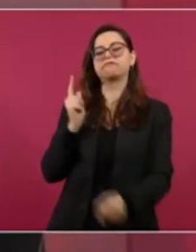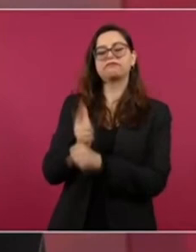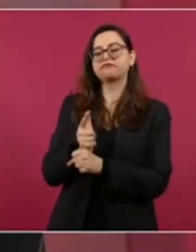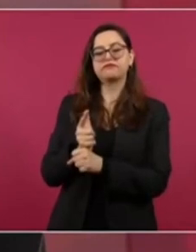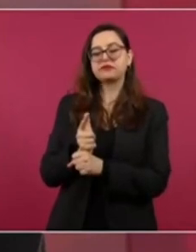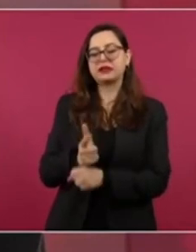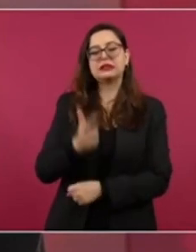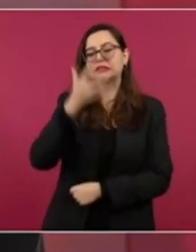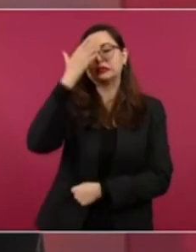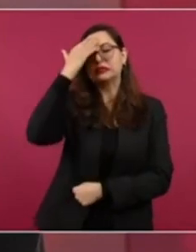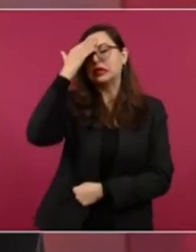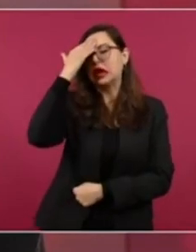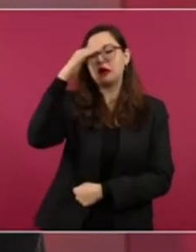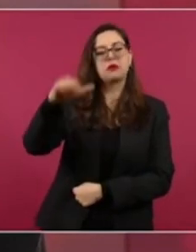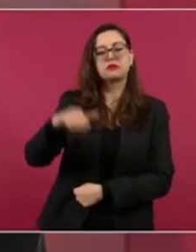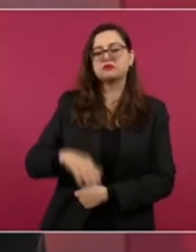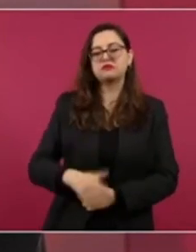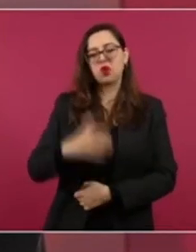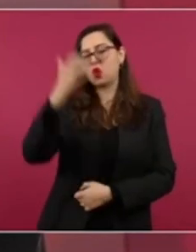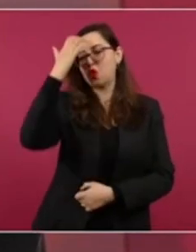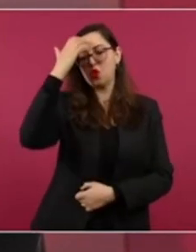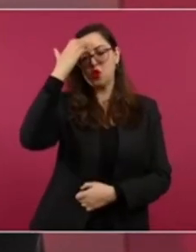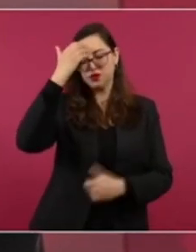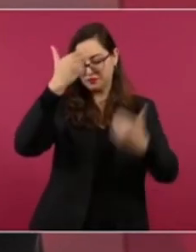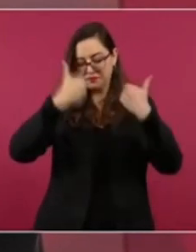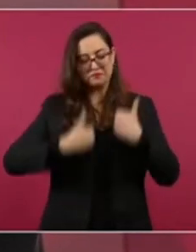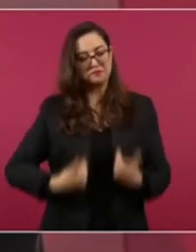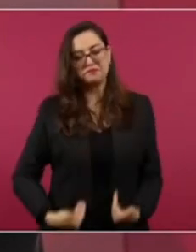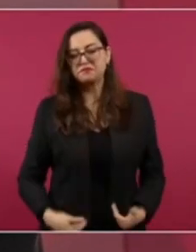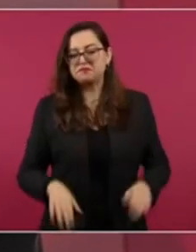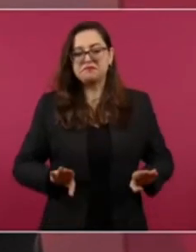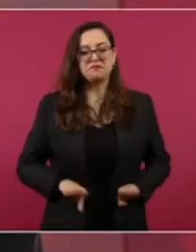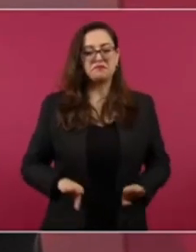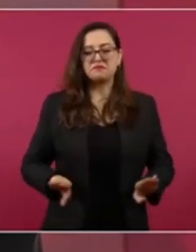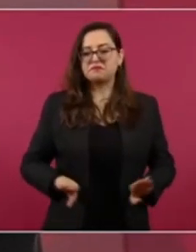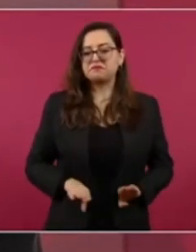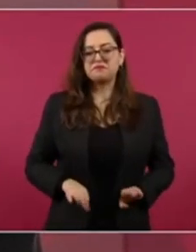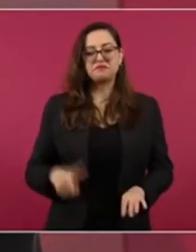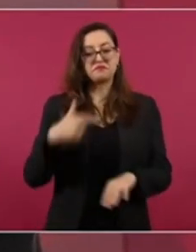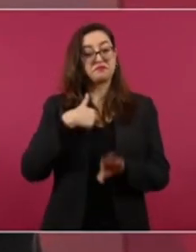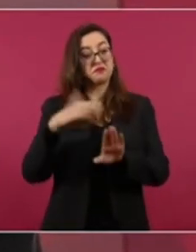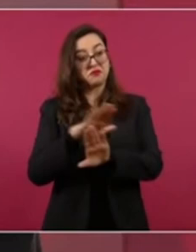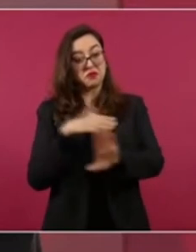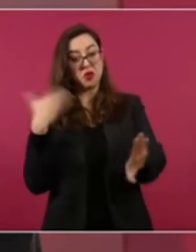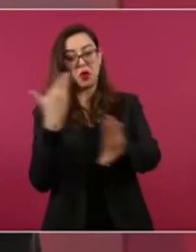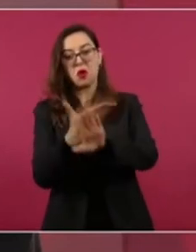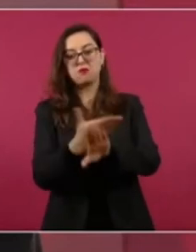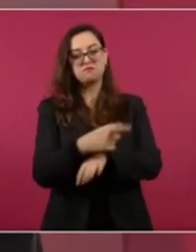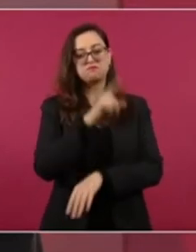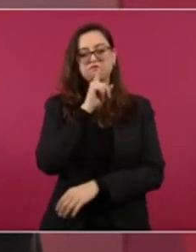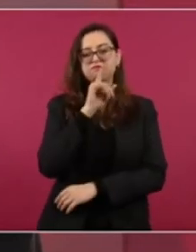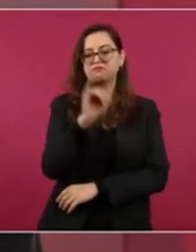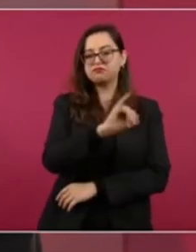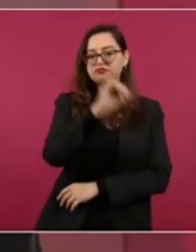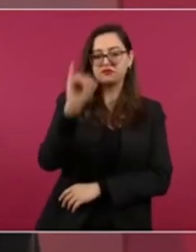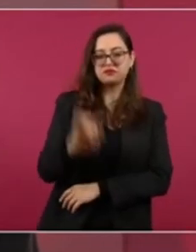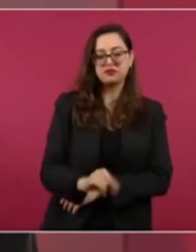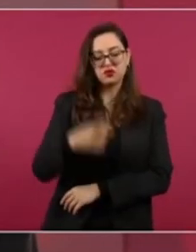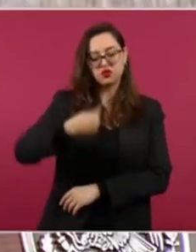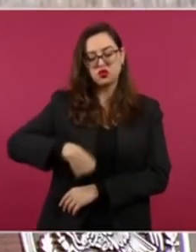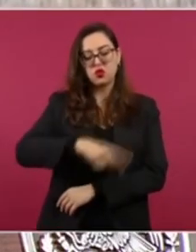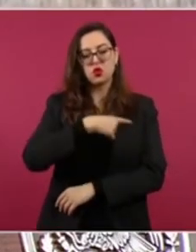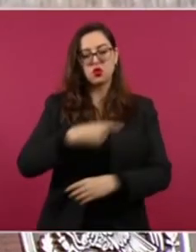de que nosotros somos respetuosos de la vida